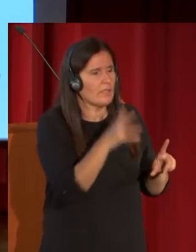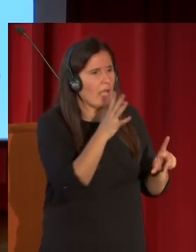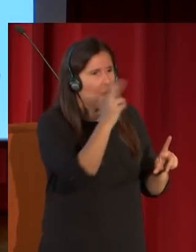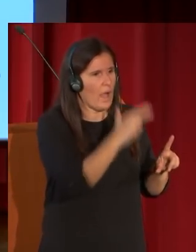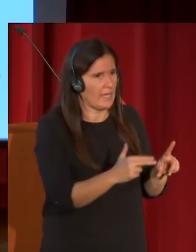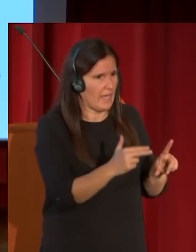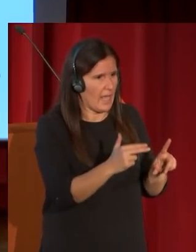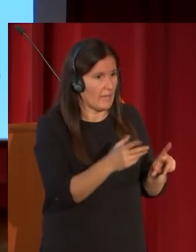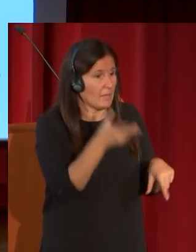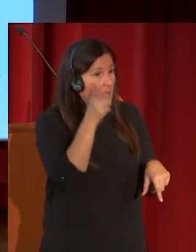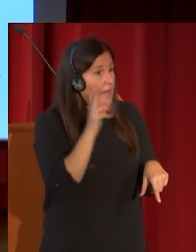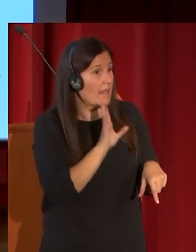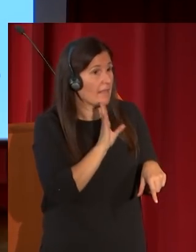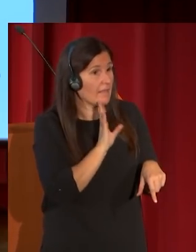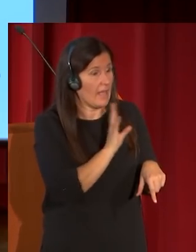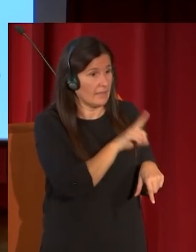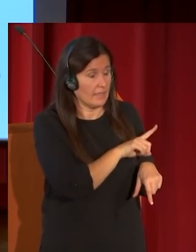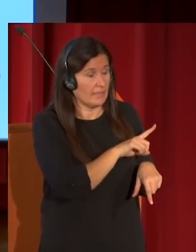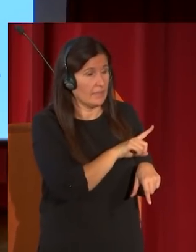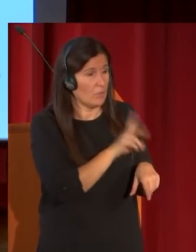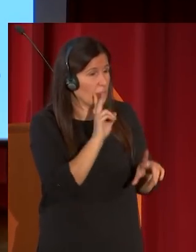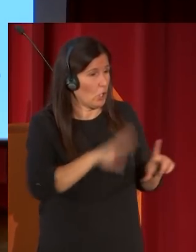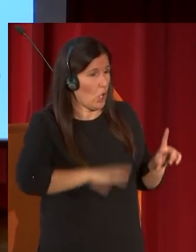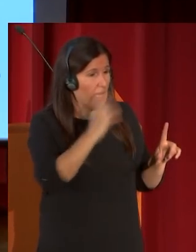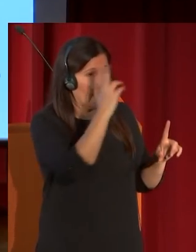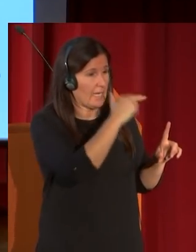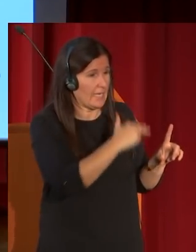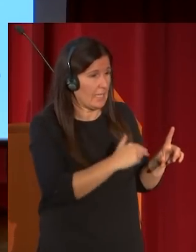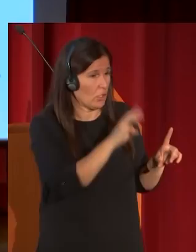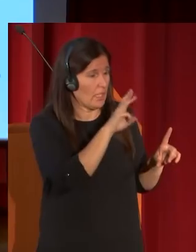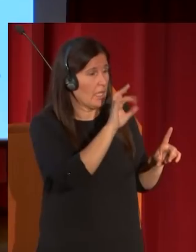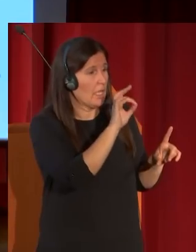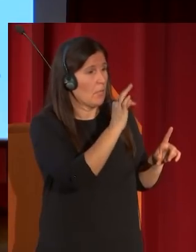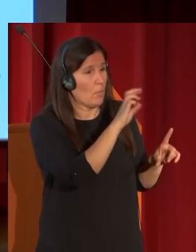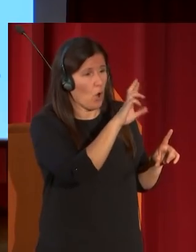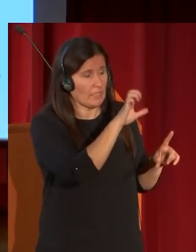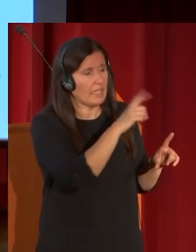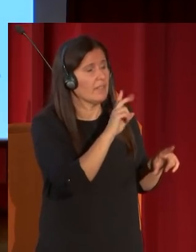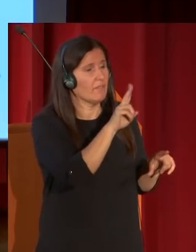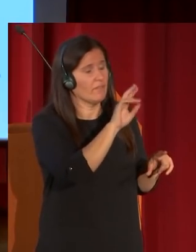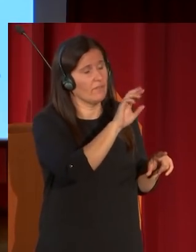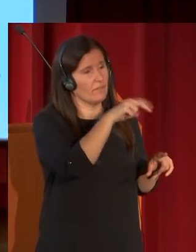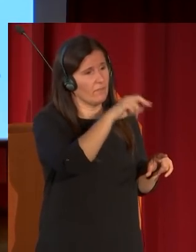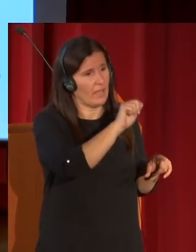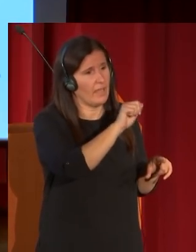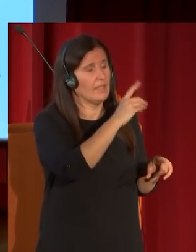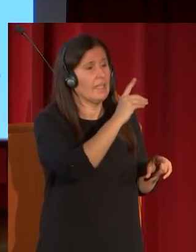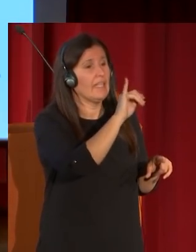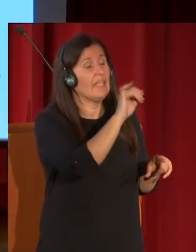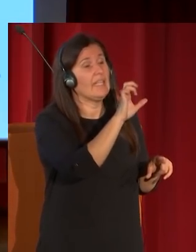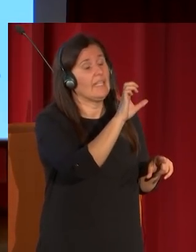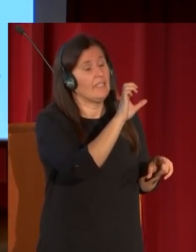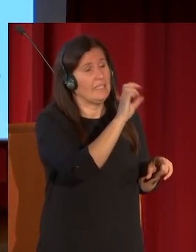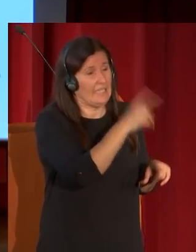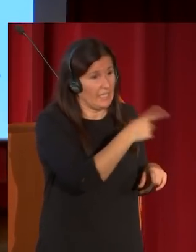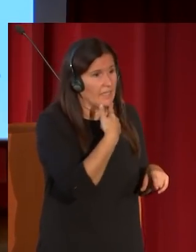fandiquiana que hemos visto en el retrato de Endymion Porter y de Anton van Dijk la copia que conserva el Louvre